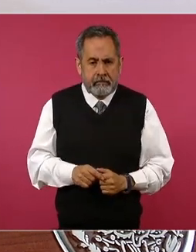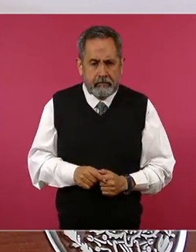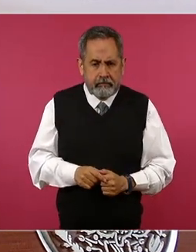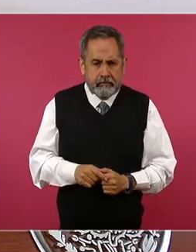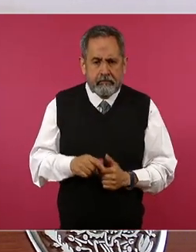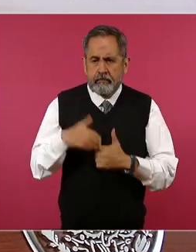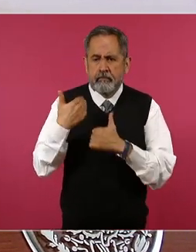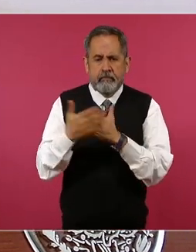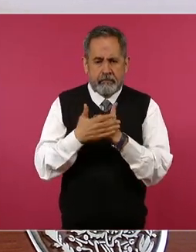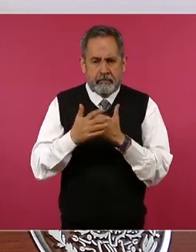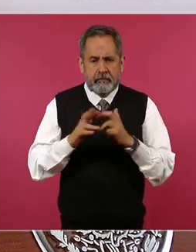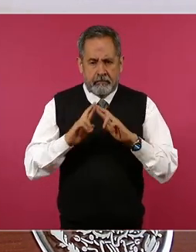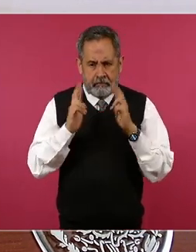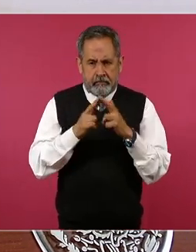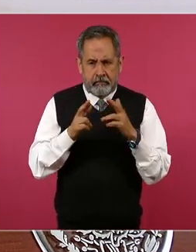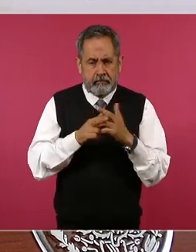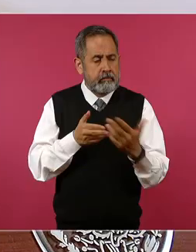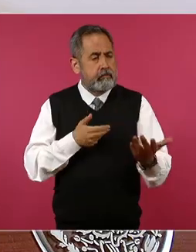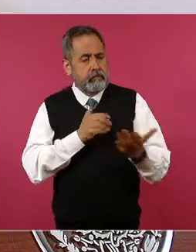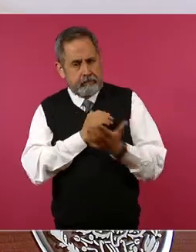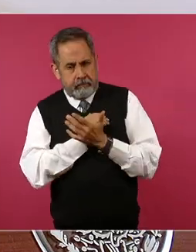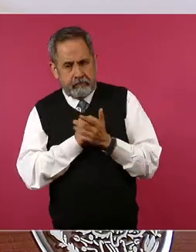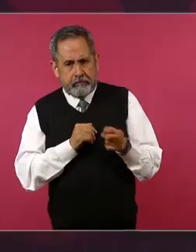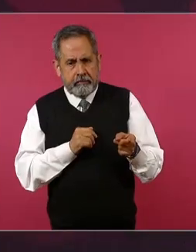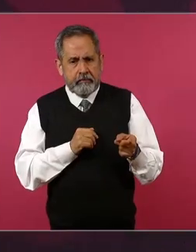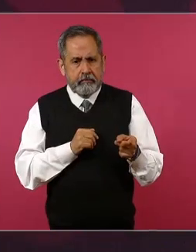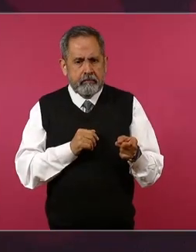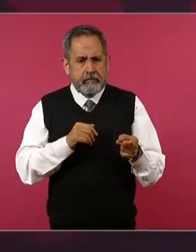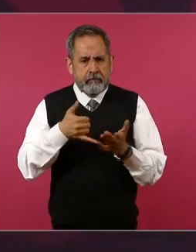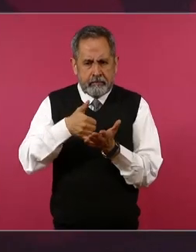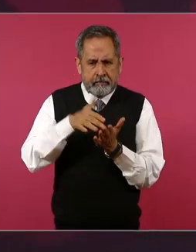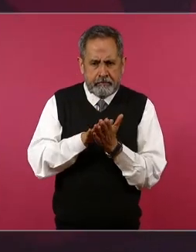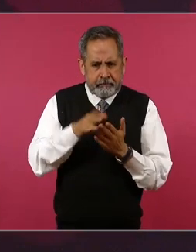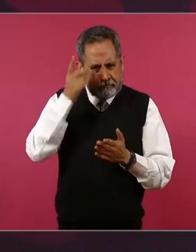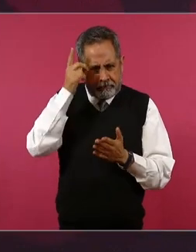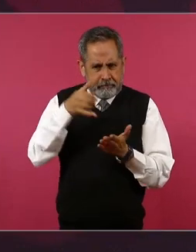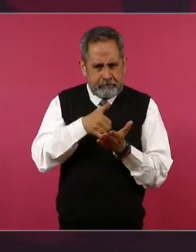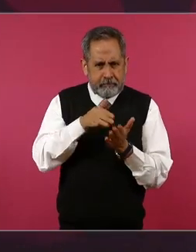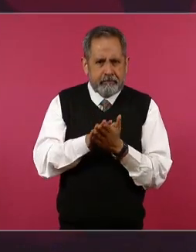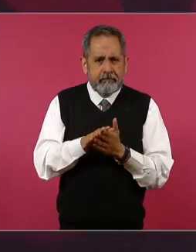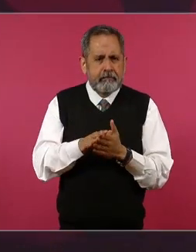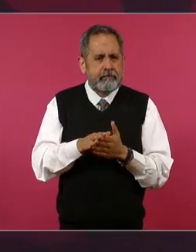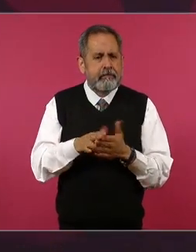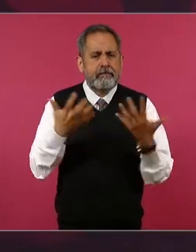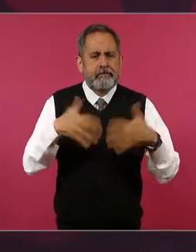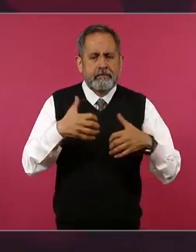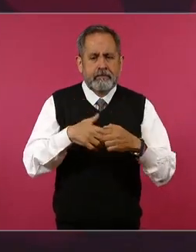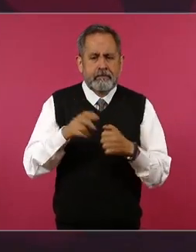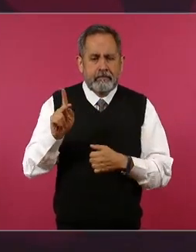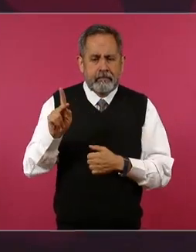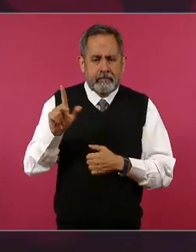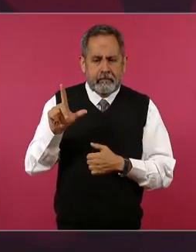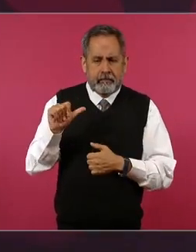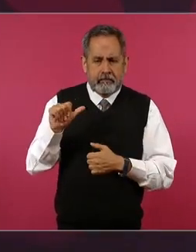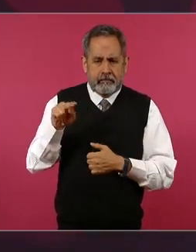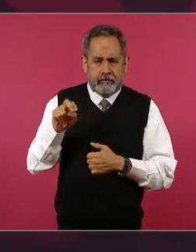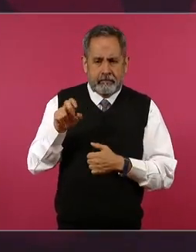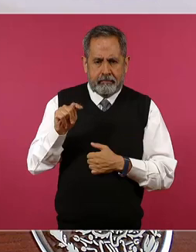reunión me lo pidió el editor Planeta porque van a sacar